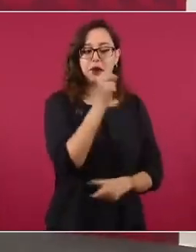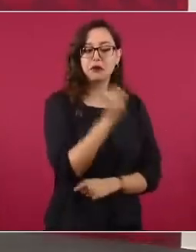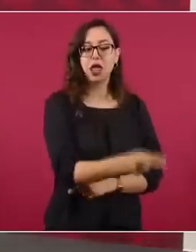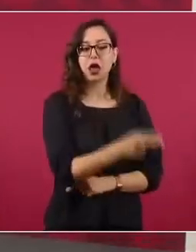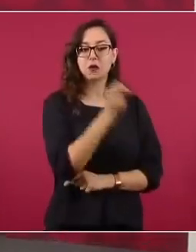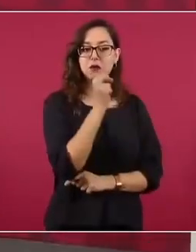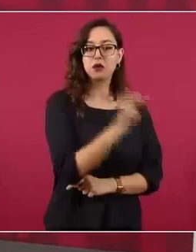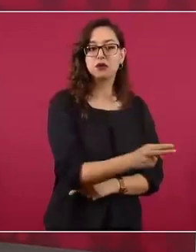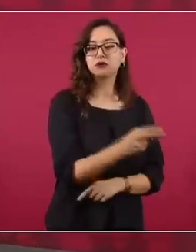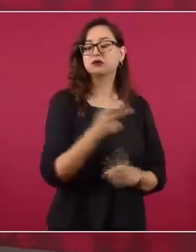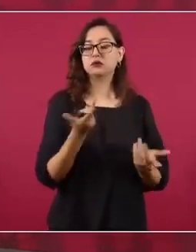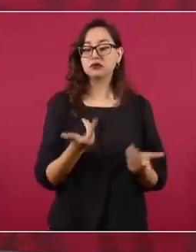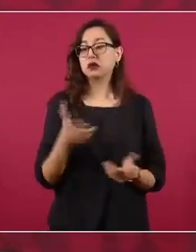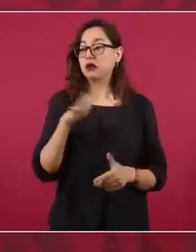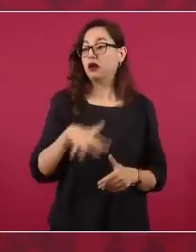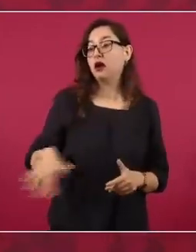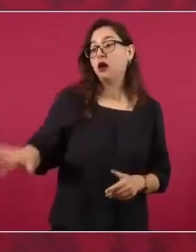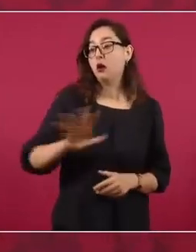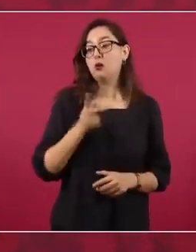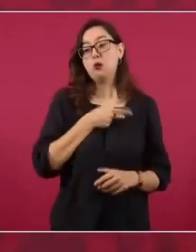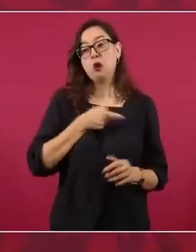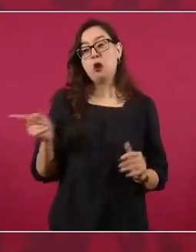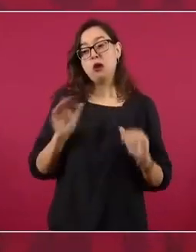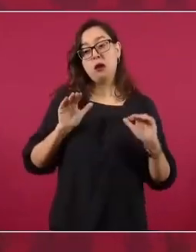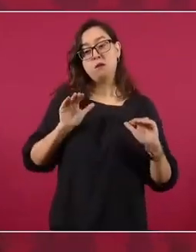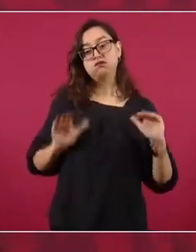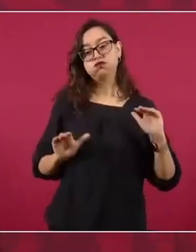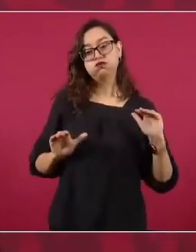profundizando las desigualdades.